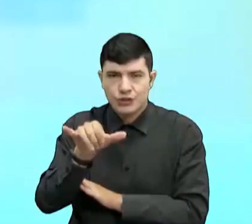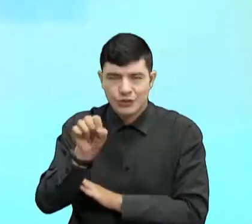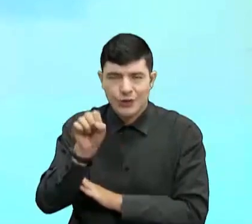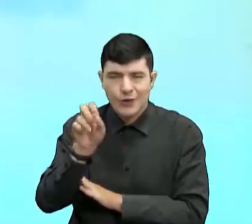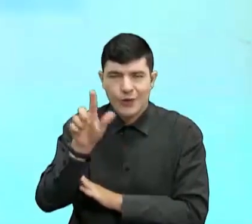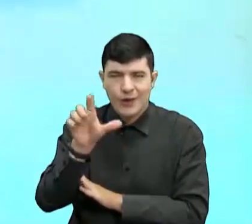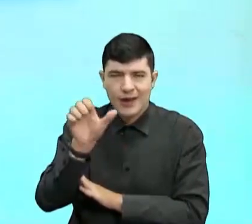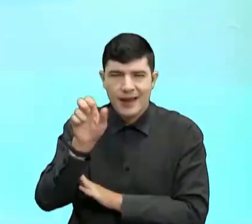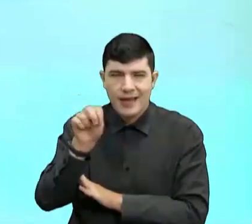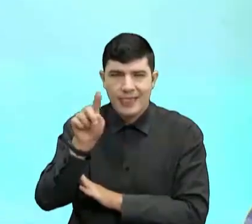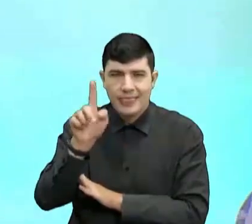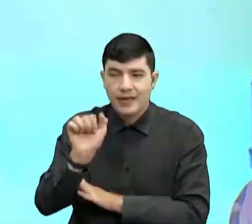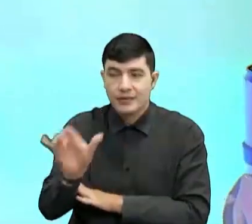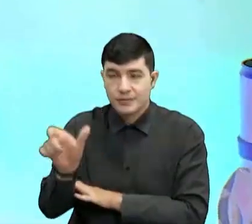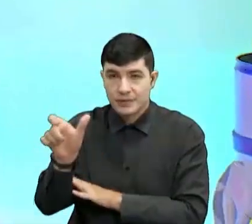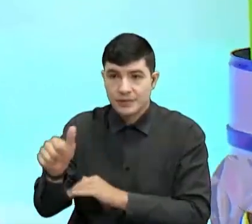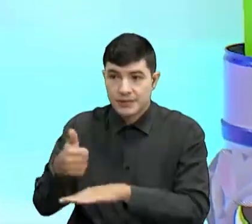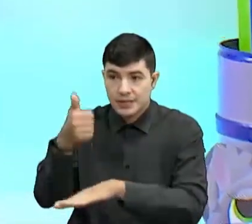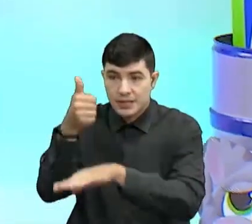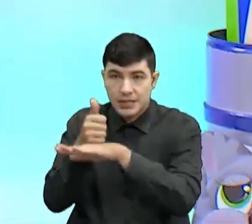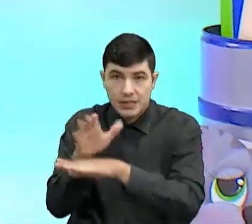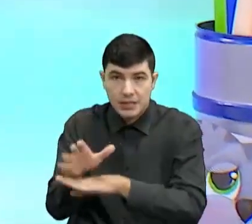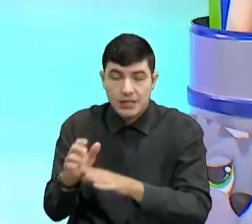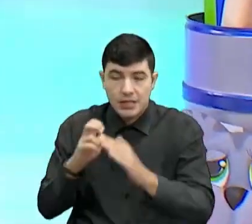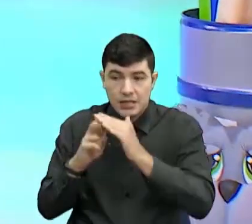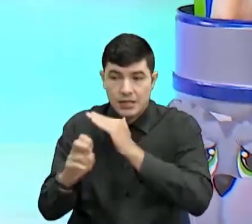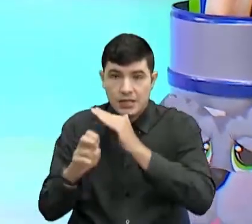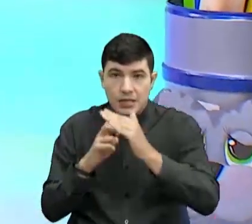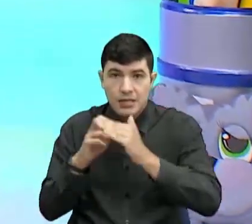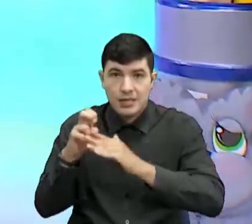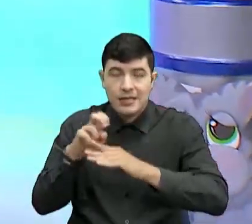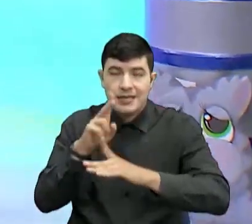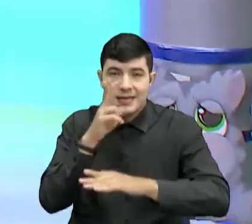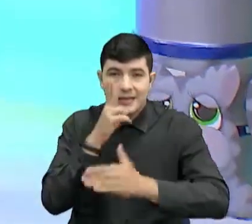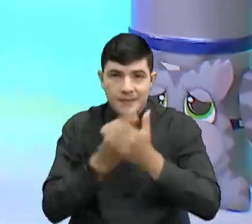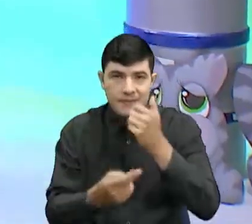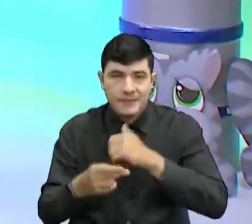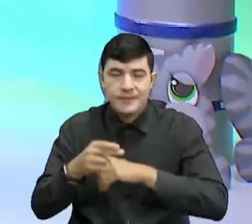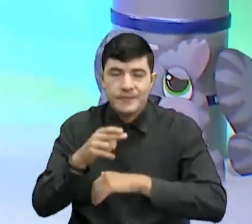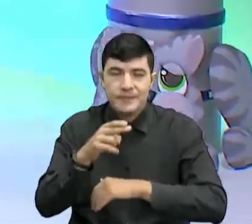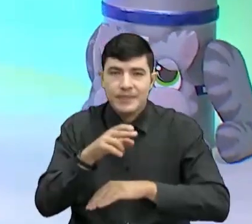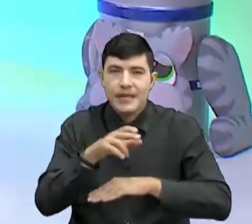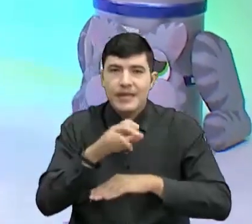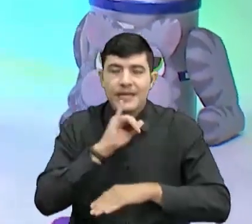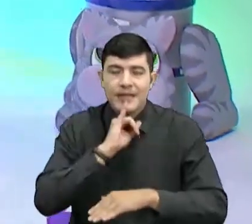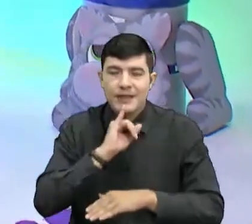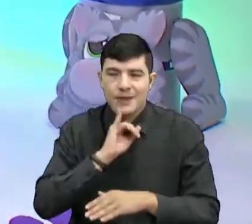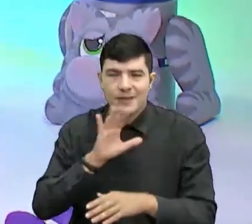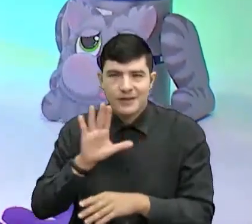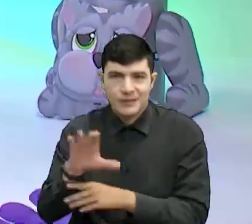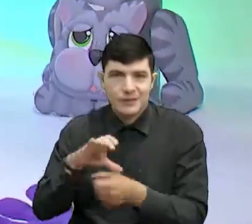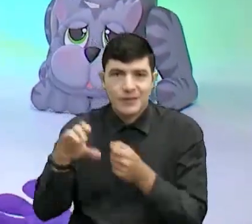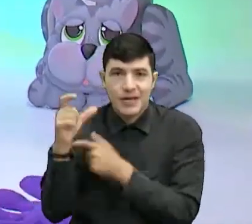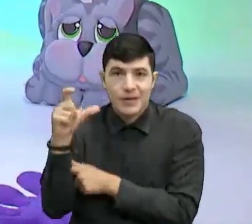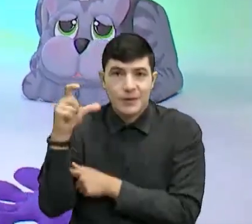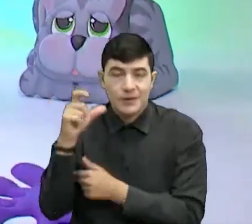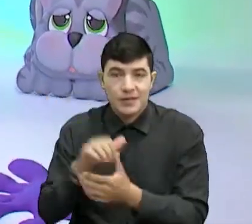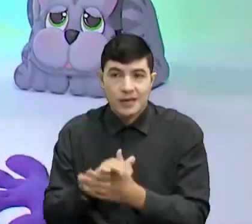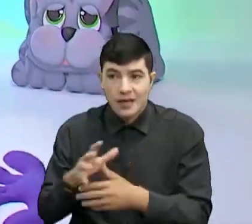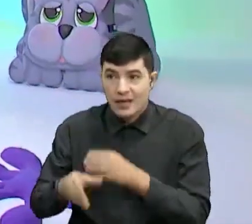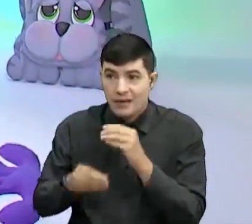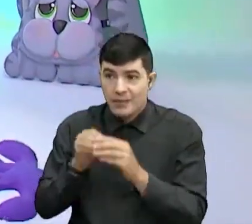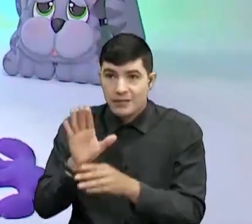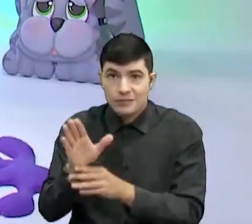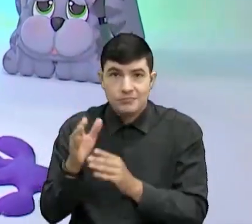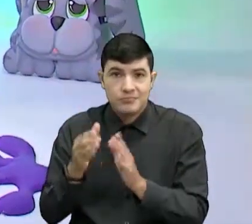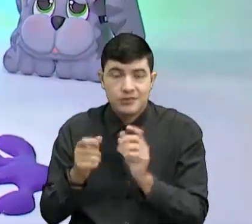directores del Jardín Infantil Bilingüe, mi primer paso en la ciudad de Cúcuta. Querer hacer este detalle tan hermoso con